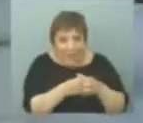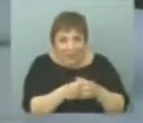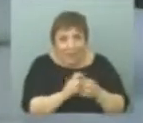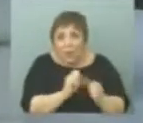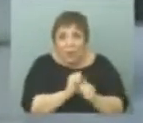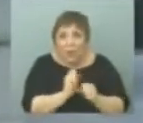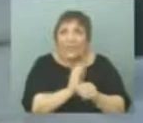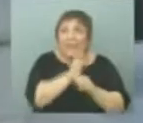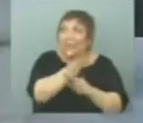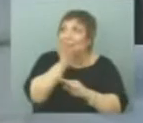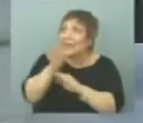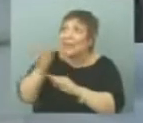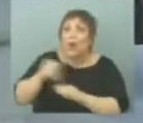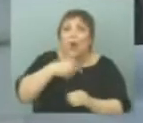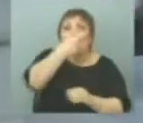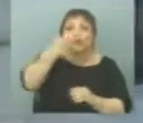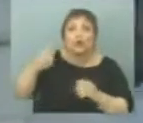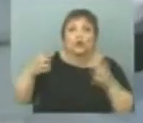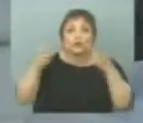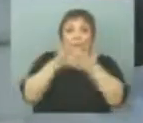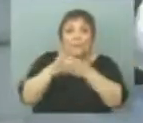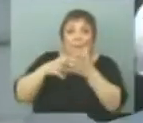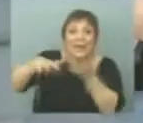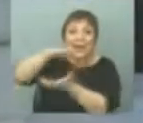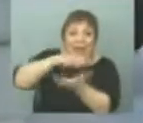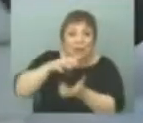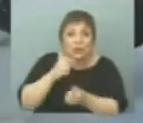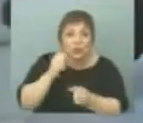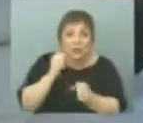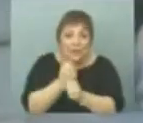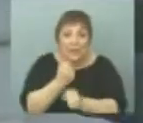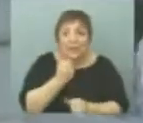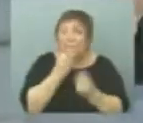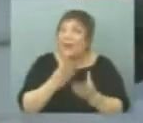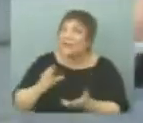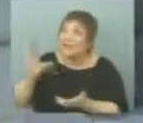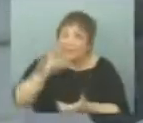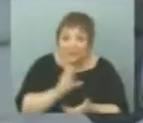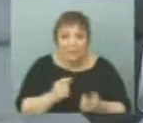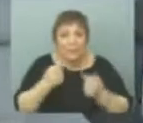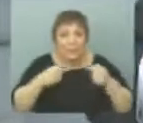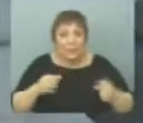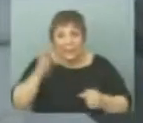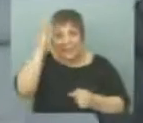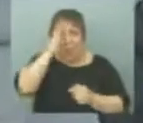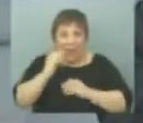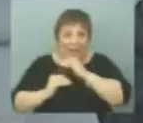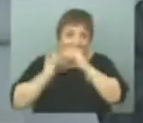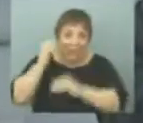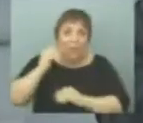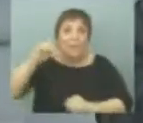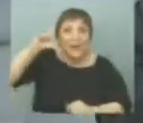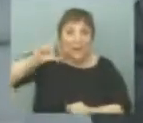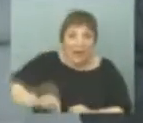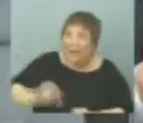acceder a terceros mercados. Y pierde de beneficiarse de bienes de capital o de materias primas de alta tecnología más baratas.